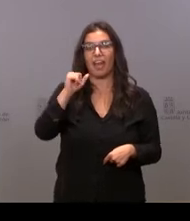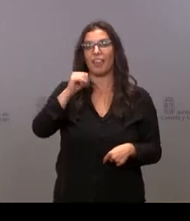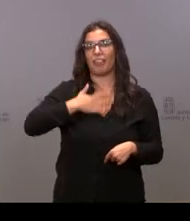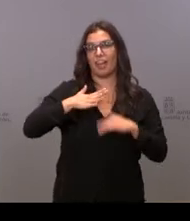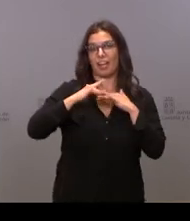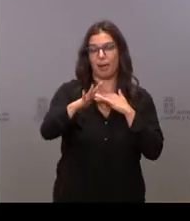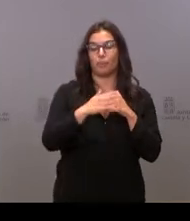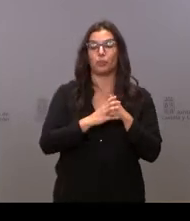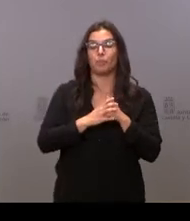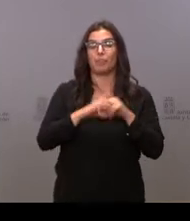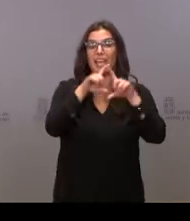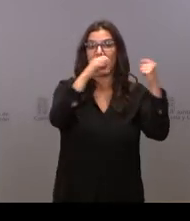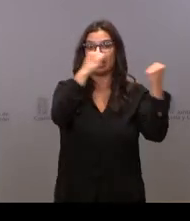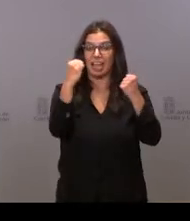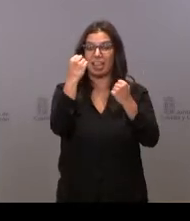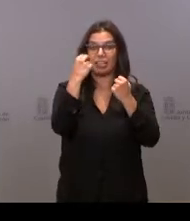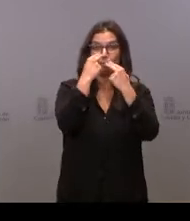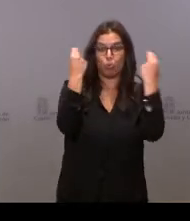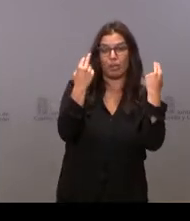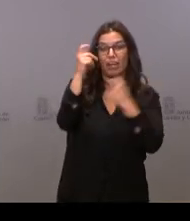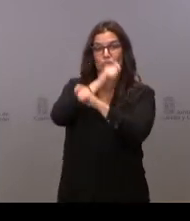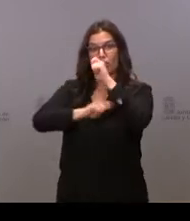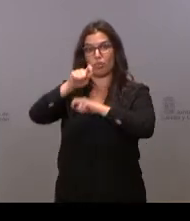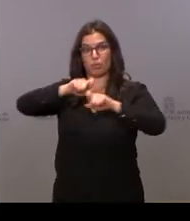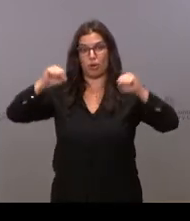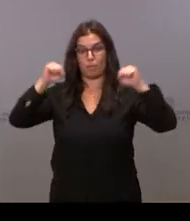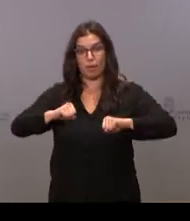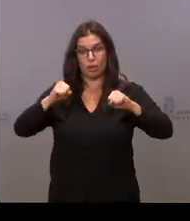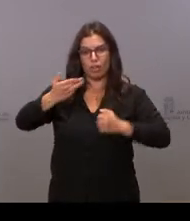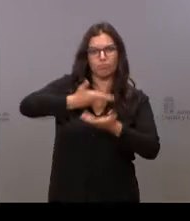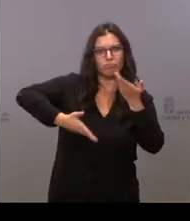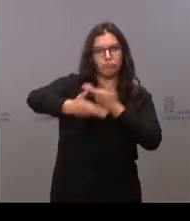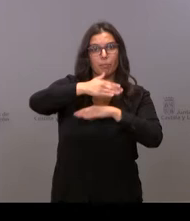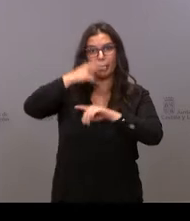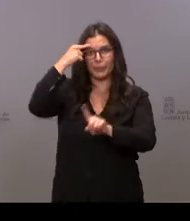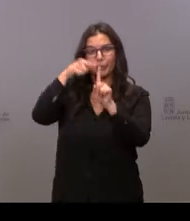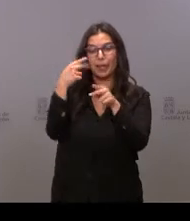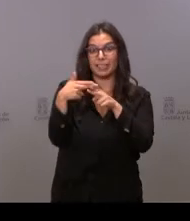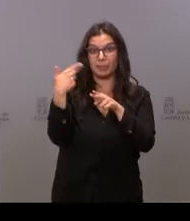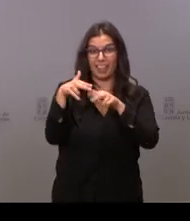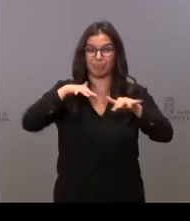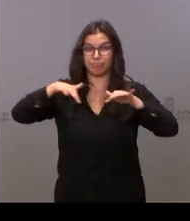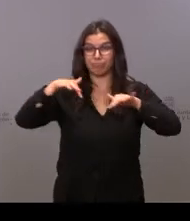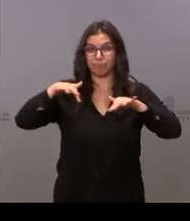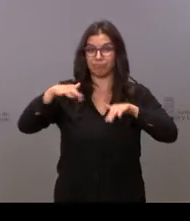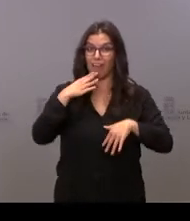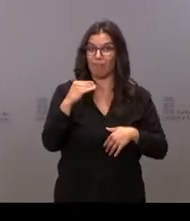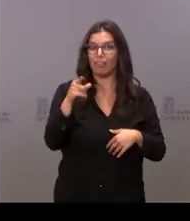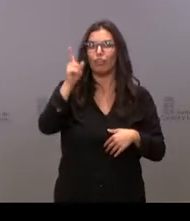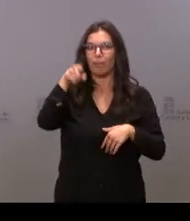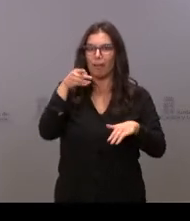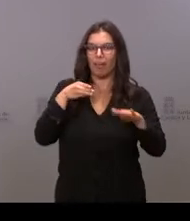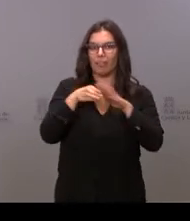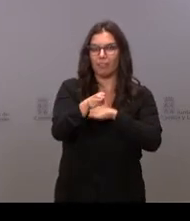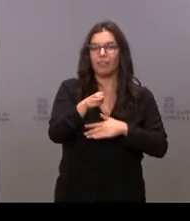personas mayores colaboran para que estas actividades de envejecimiento activo sean también accesibles a las